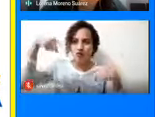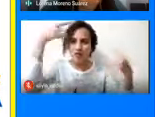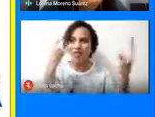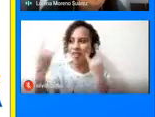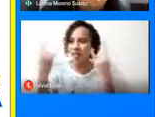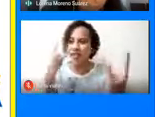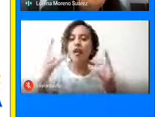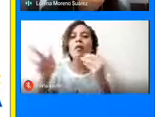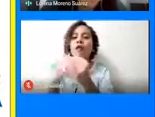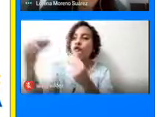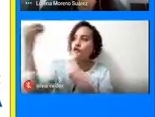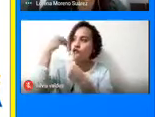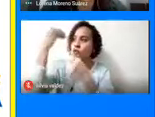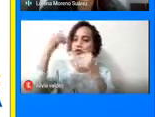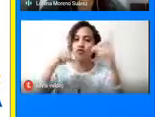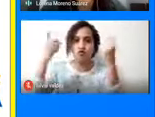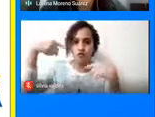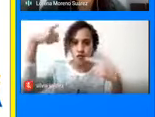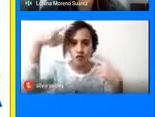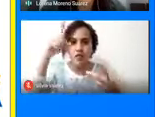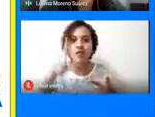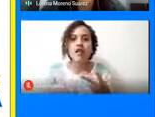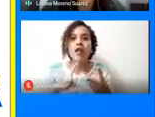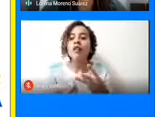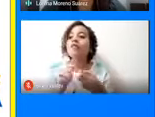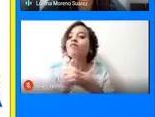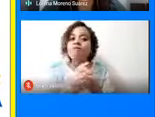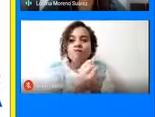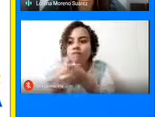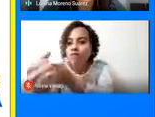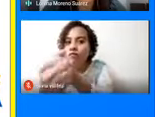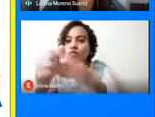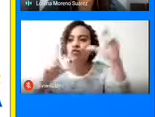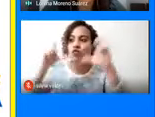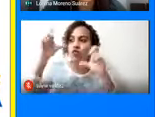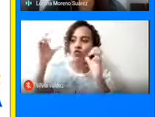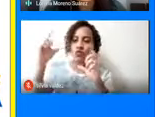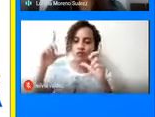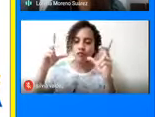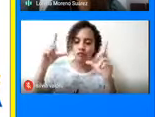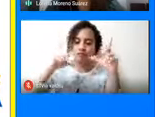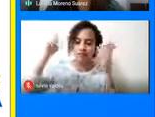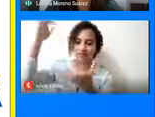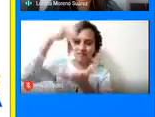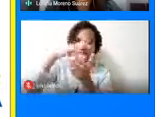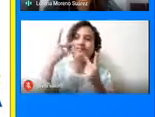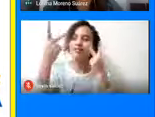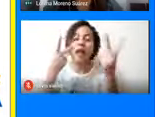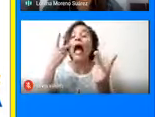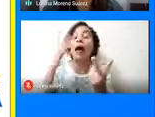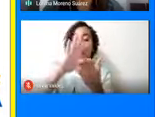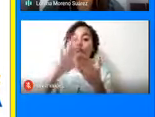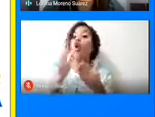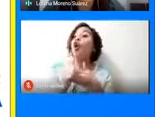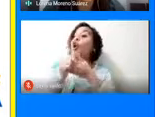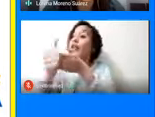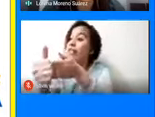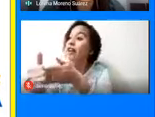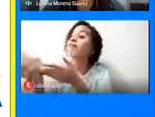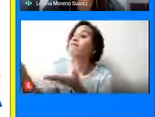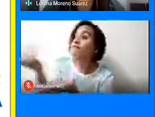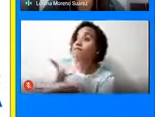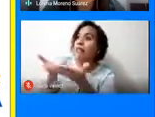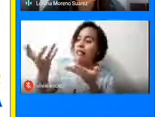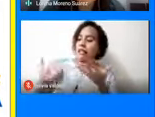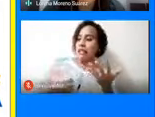formación turística, orientar a nuestros turistas sobre las quejas, orientar y recepcionar todas las quejas que